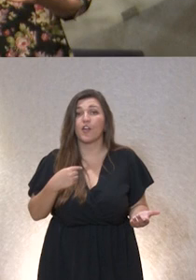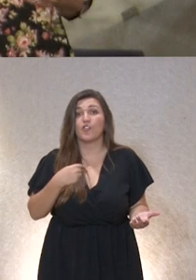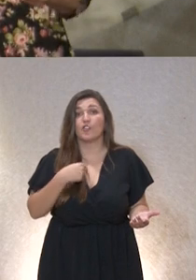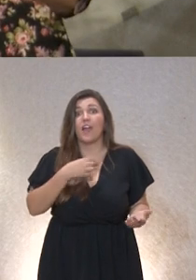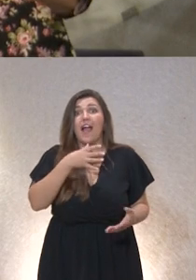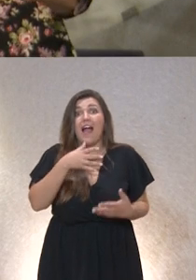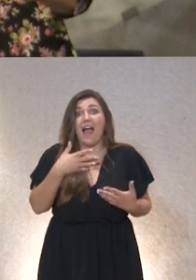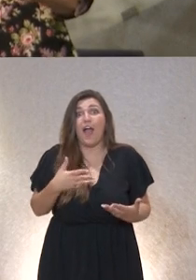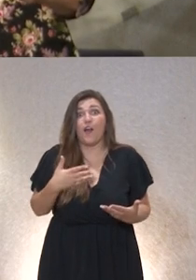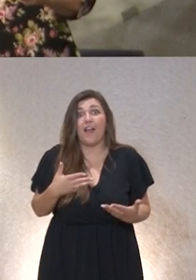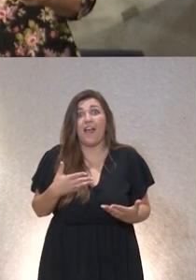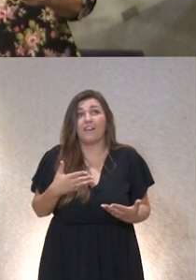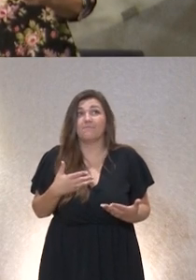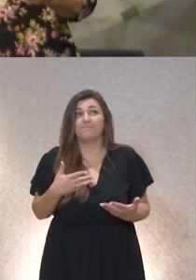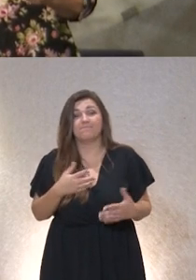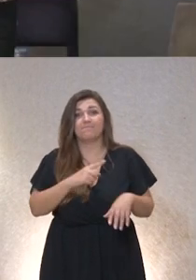ahora en uno de esos momentos